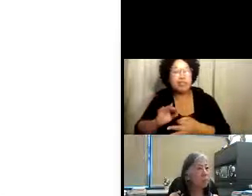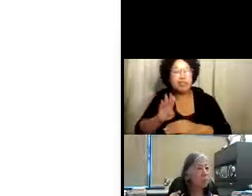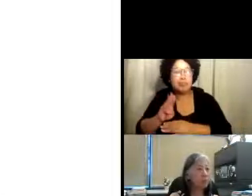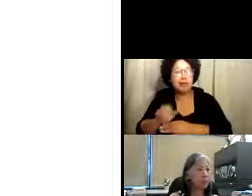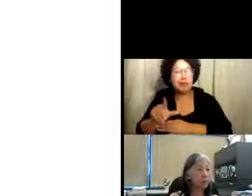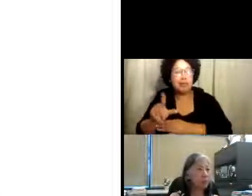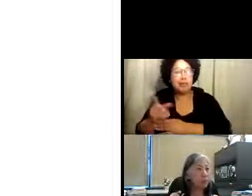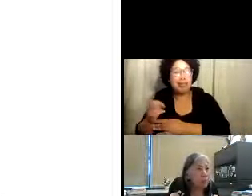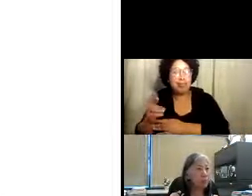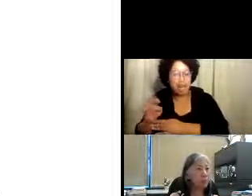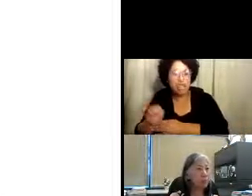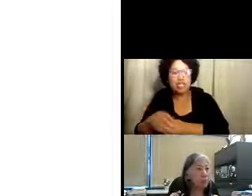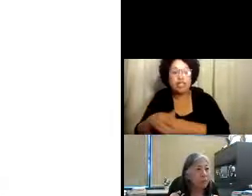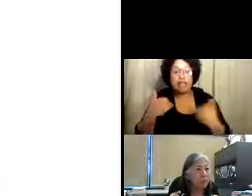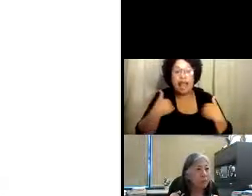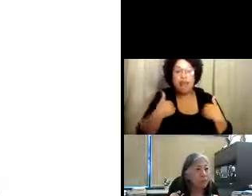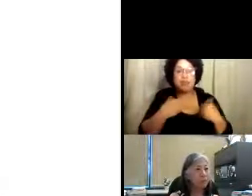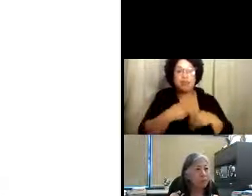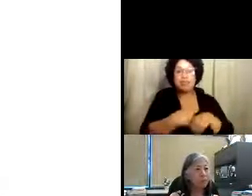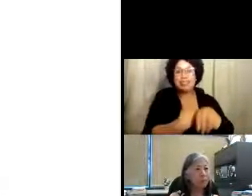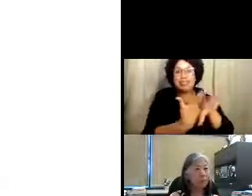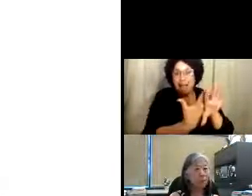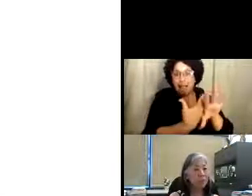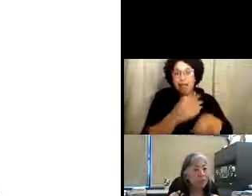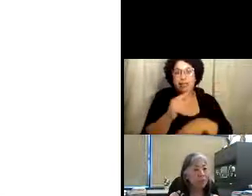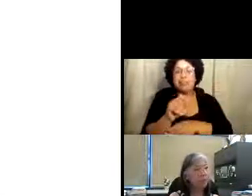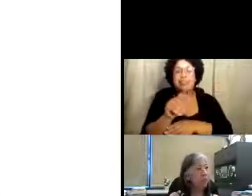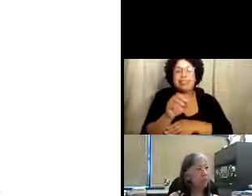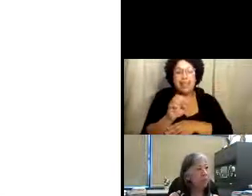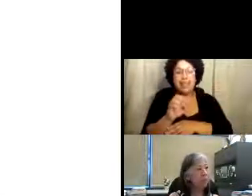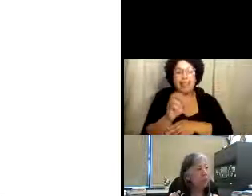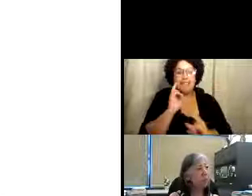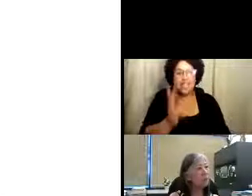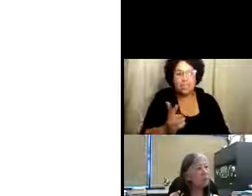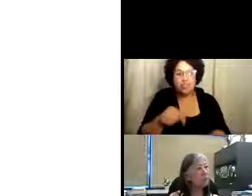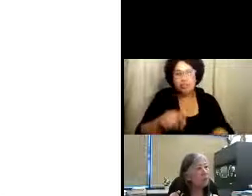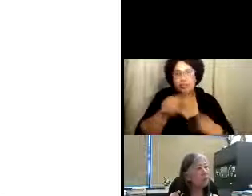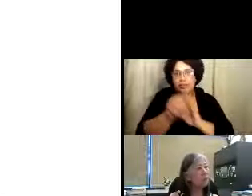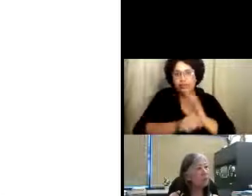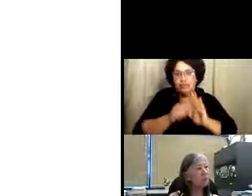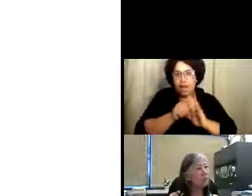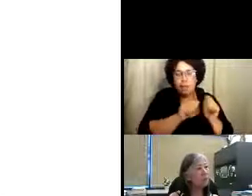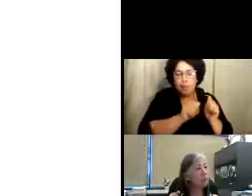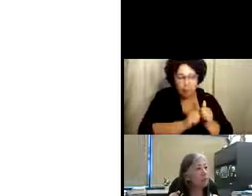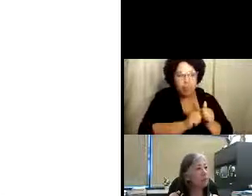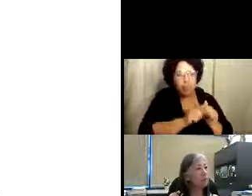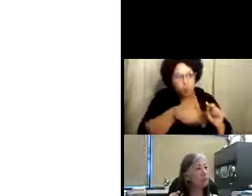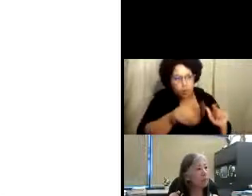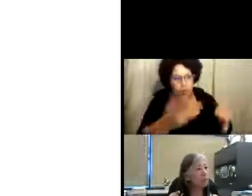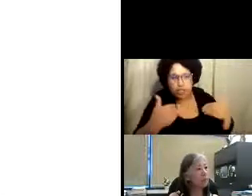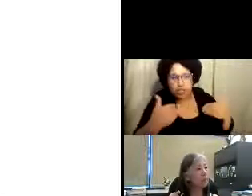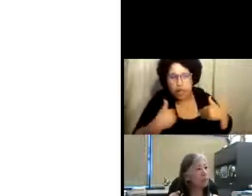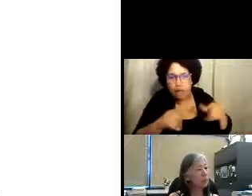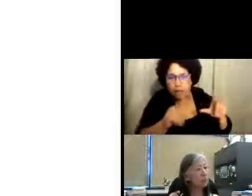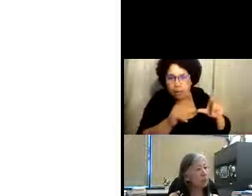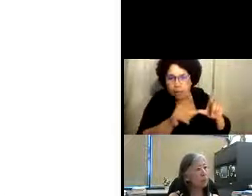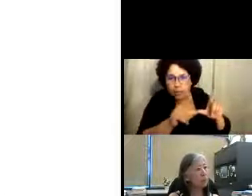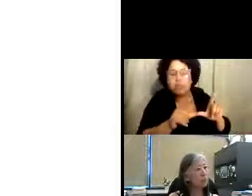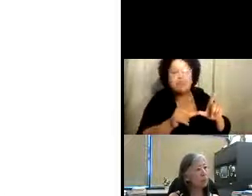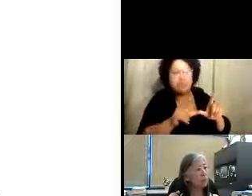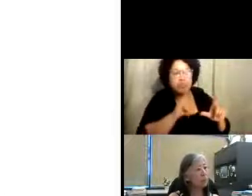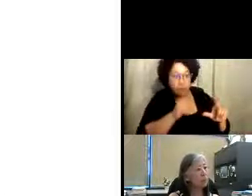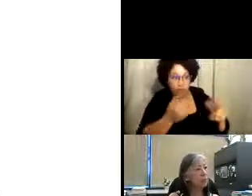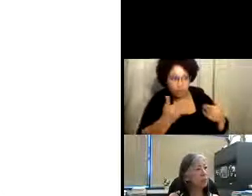mencionó, Claire también se han hecho visitas televisadas también durante ese tiempo. Y eso con sus